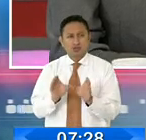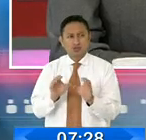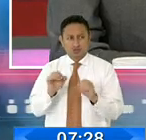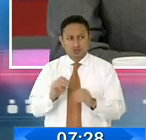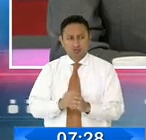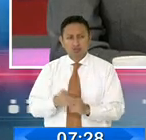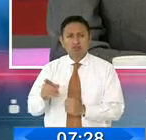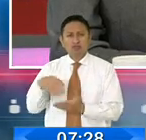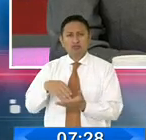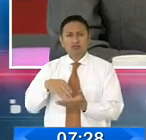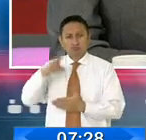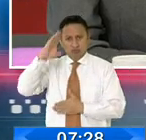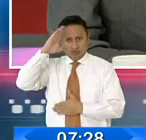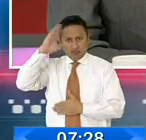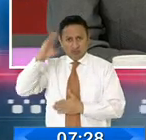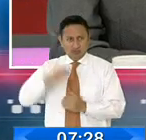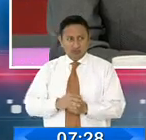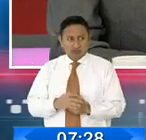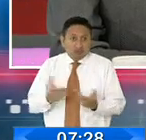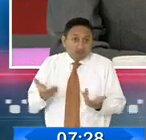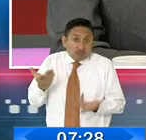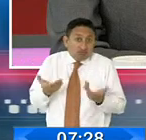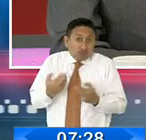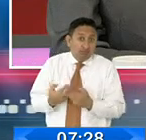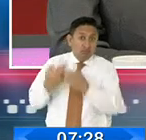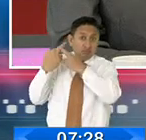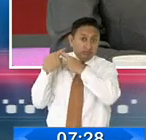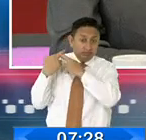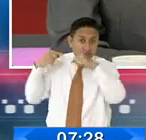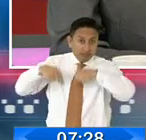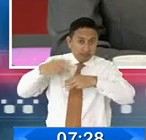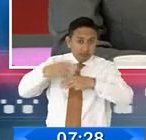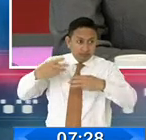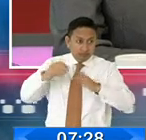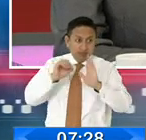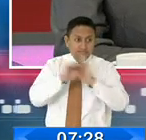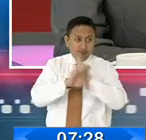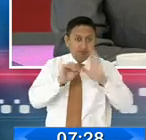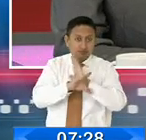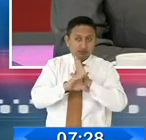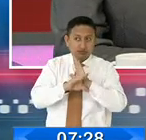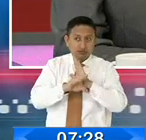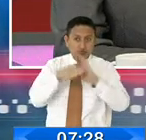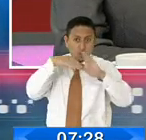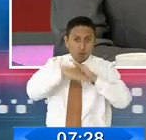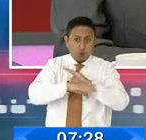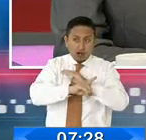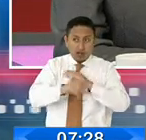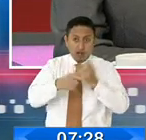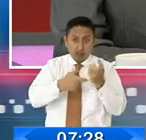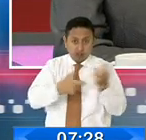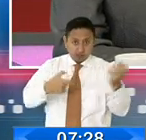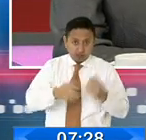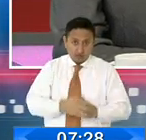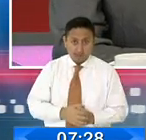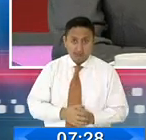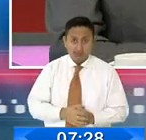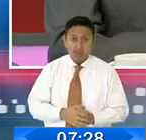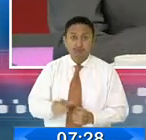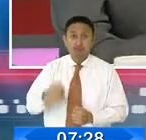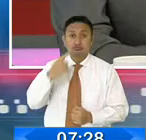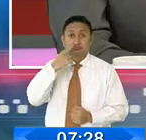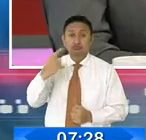miembro de la policía, debe ser encargado de este tipo de bodega, de almacenaje de bombas, este señor